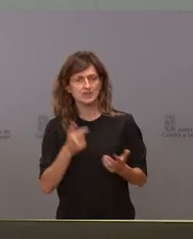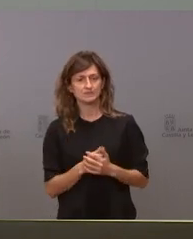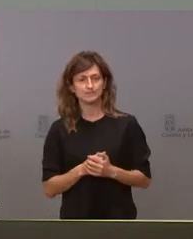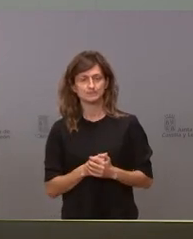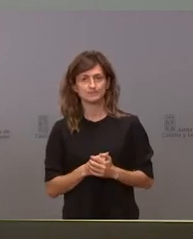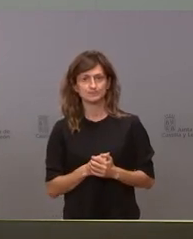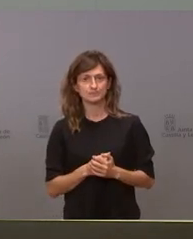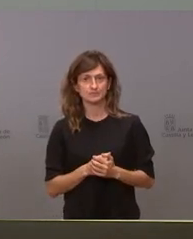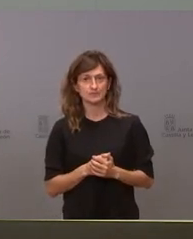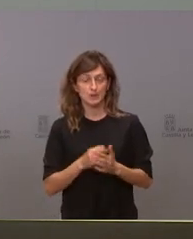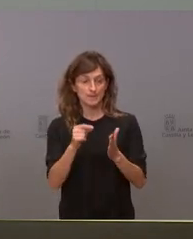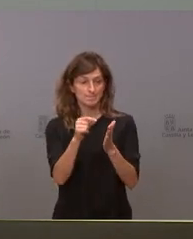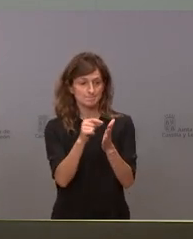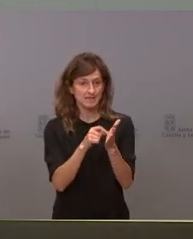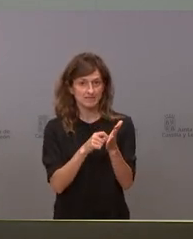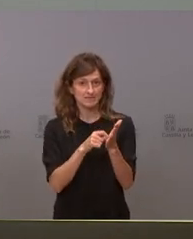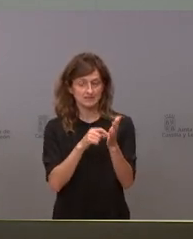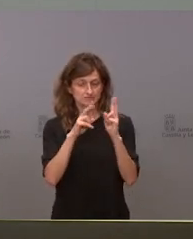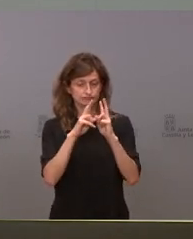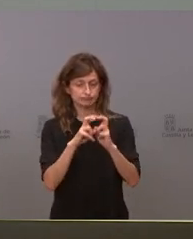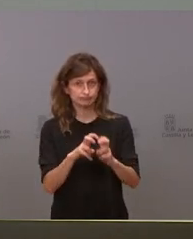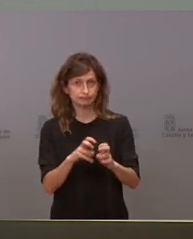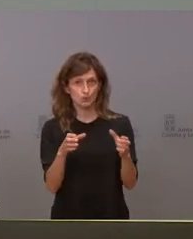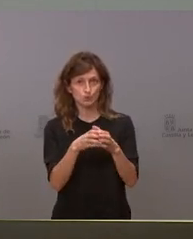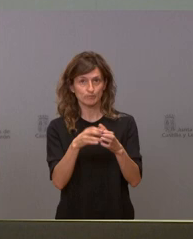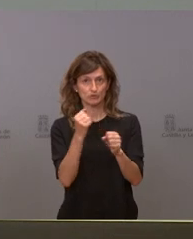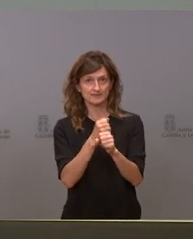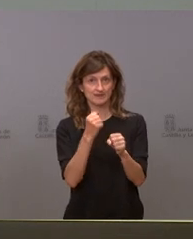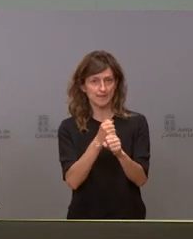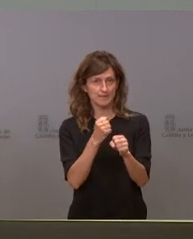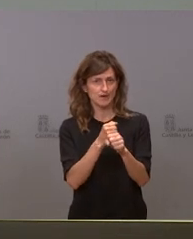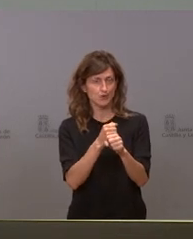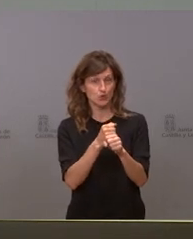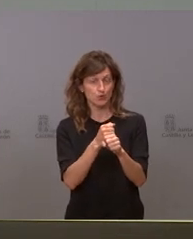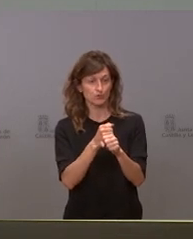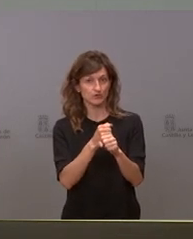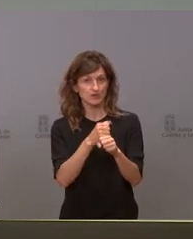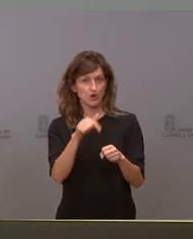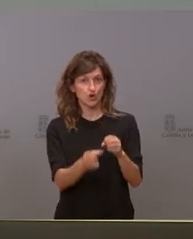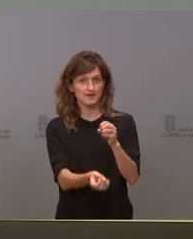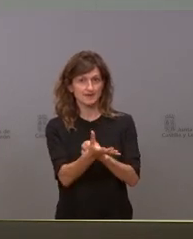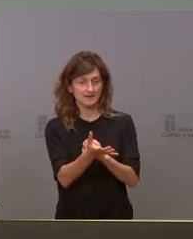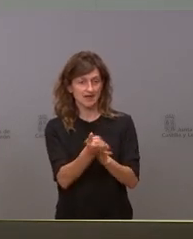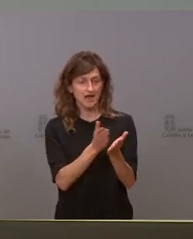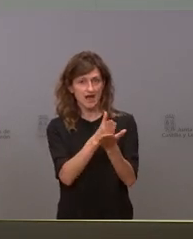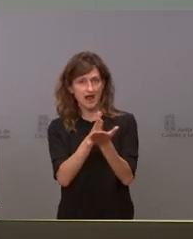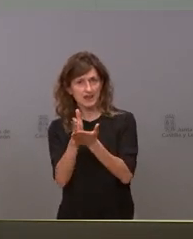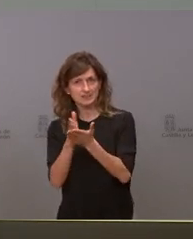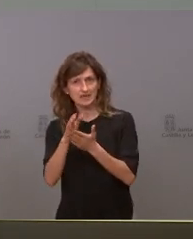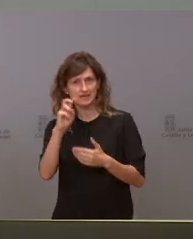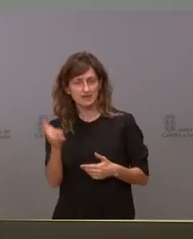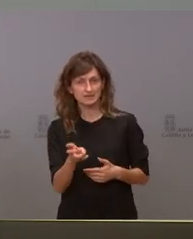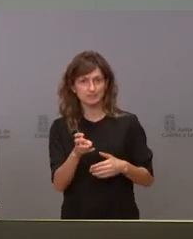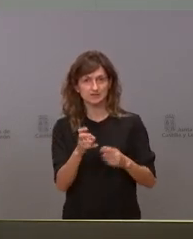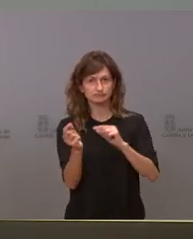medidas van a analizar en ese grupo de trabajo que se crea hoy qué alternativas reales hay sobre la